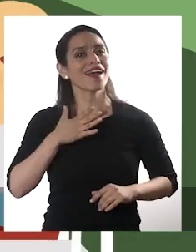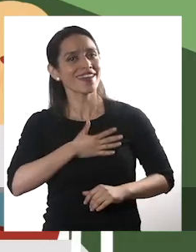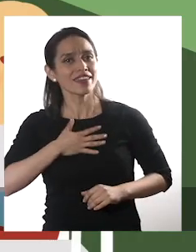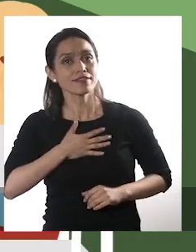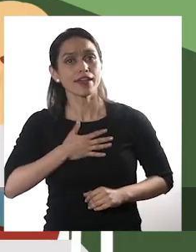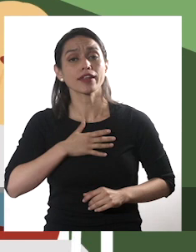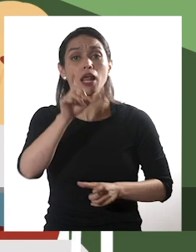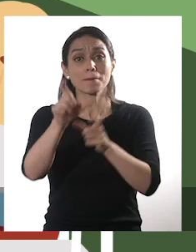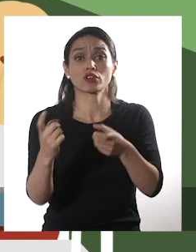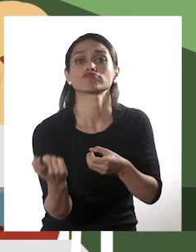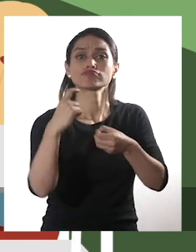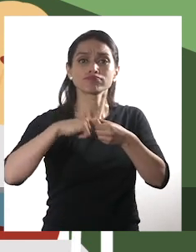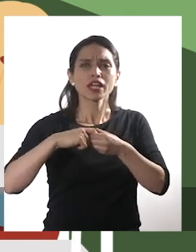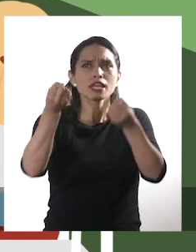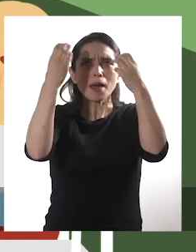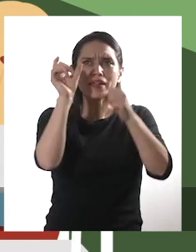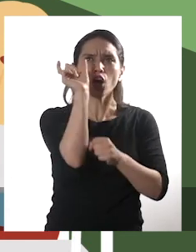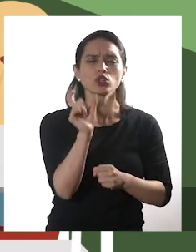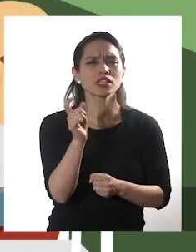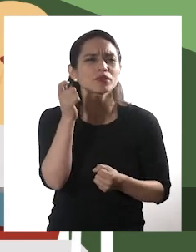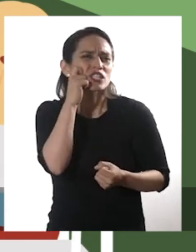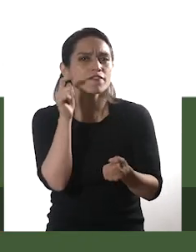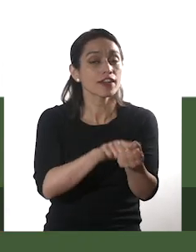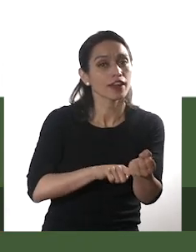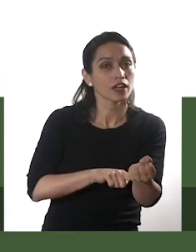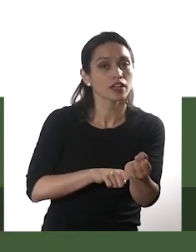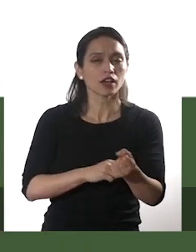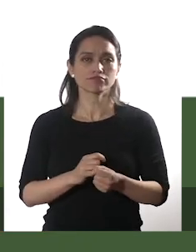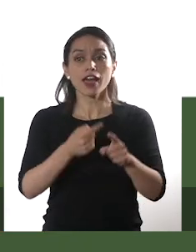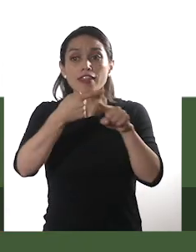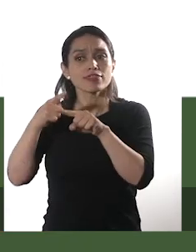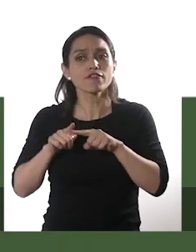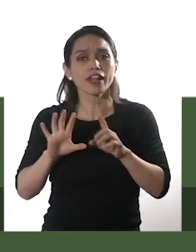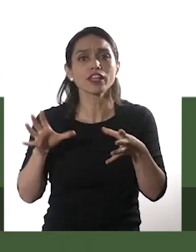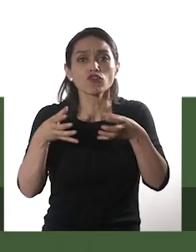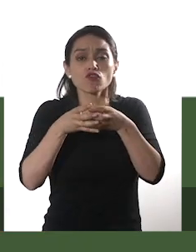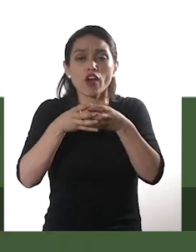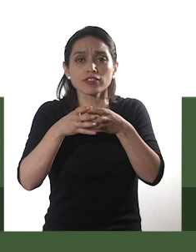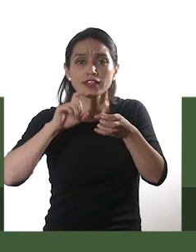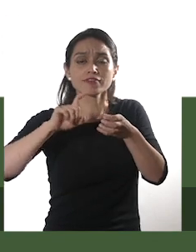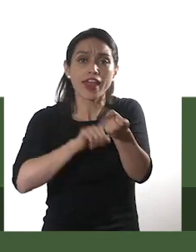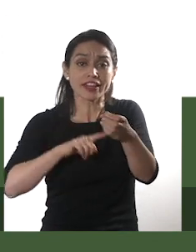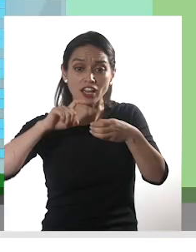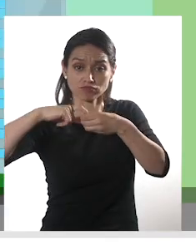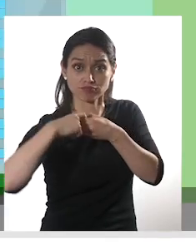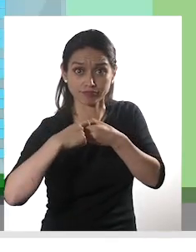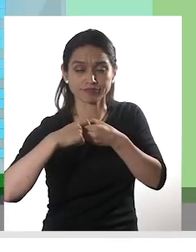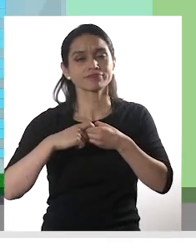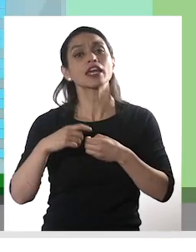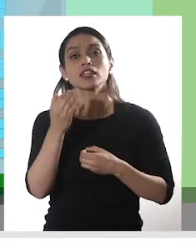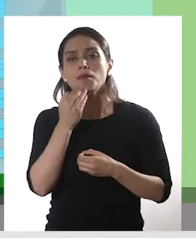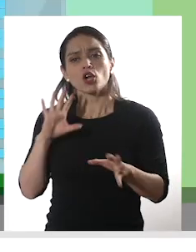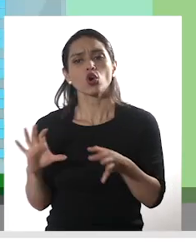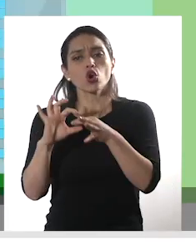participativamente conceptos como ¿Qué es la energía? Las distintas fuentes de energía que participan en la matriz y